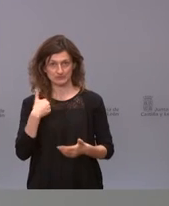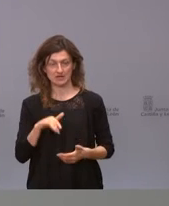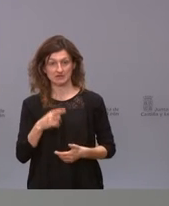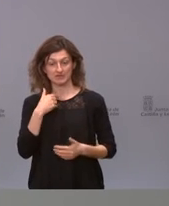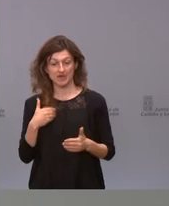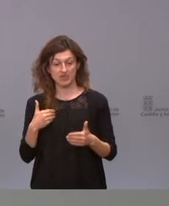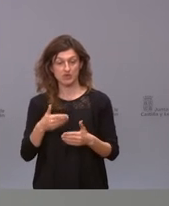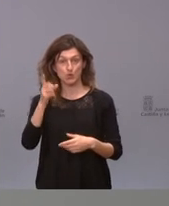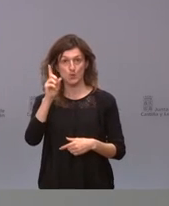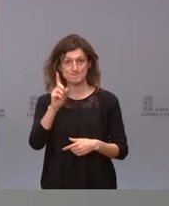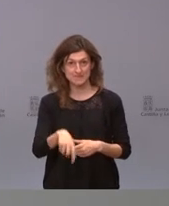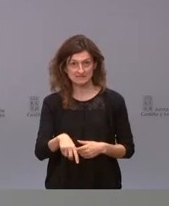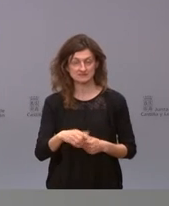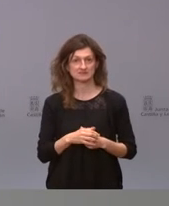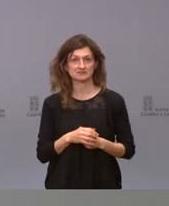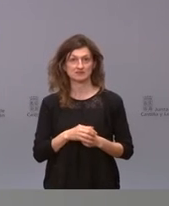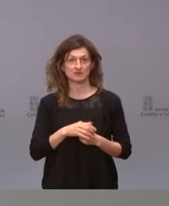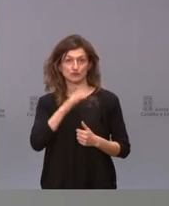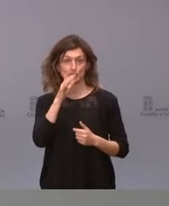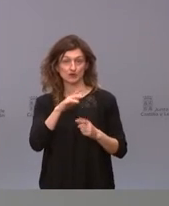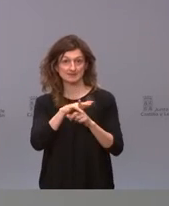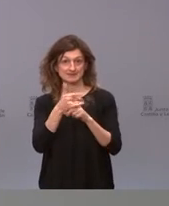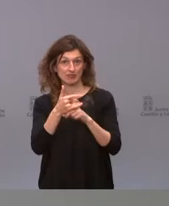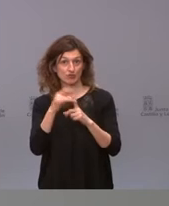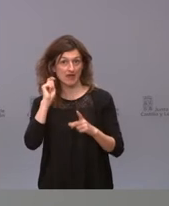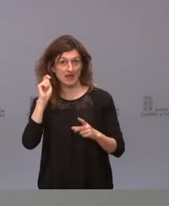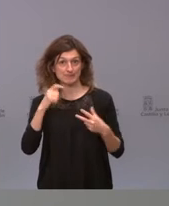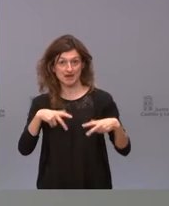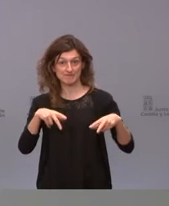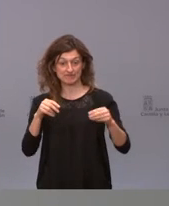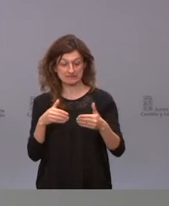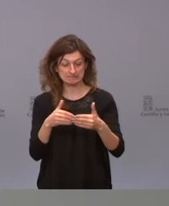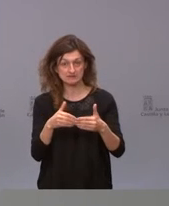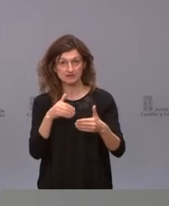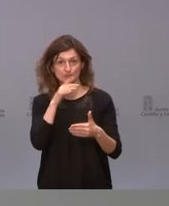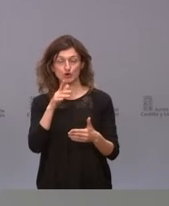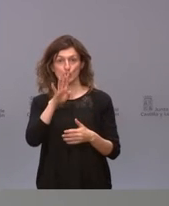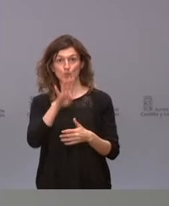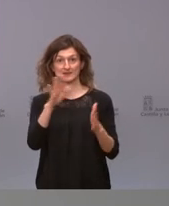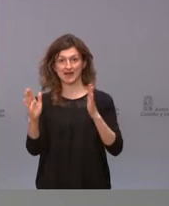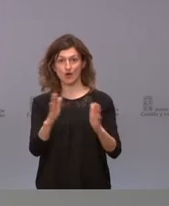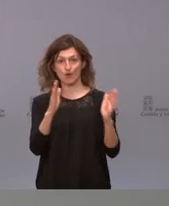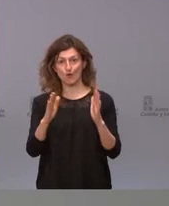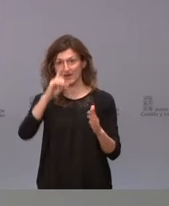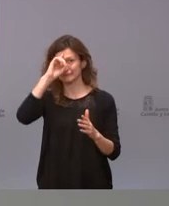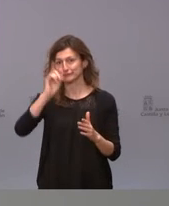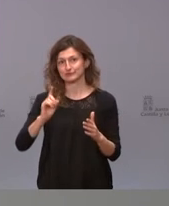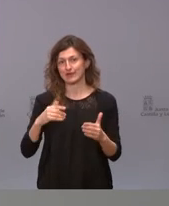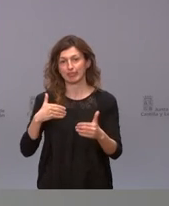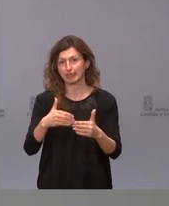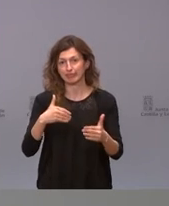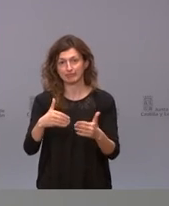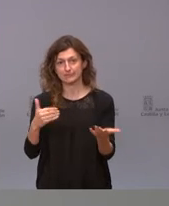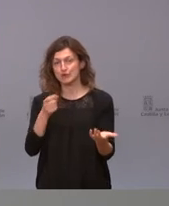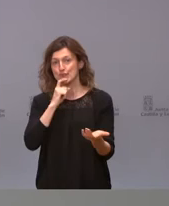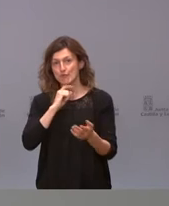un mes de fin del estado de alarma cuando estamos en un inicio de una cuarta ola que no sabemos cuál va a ser muy bien su